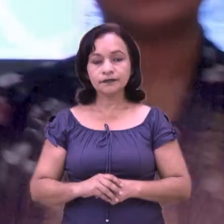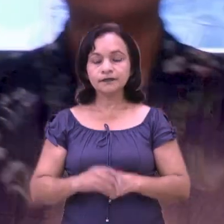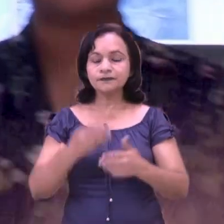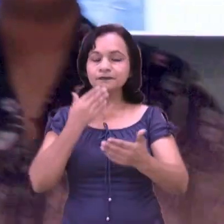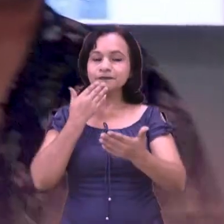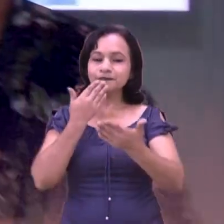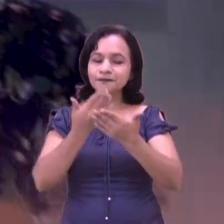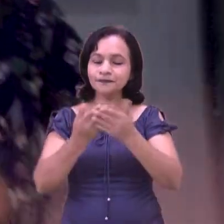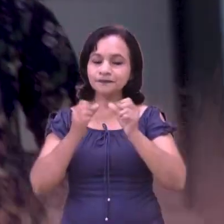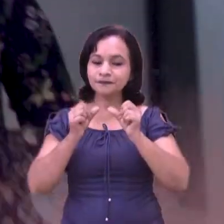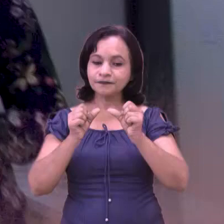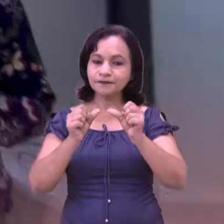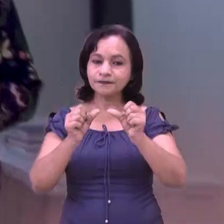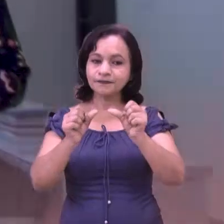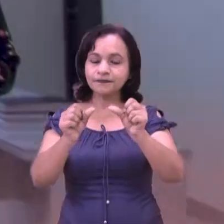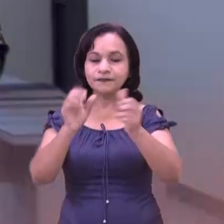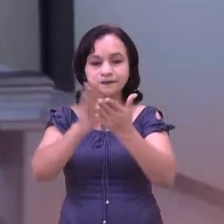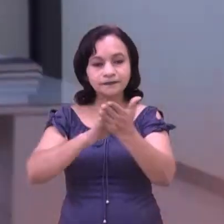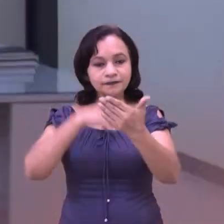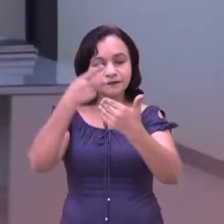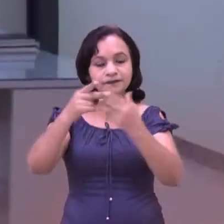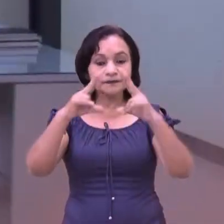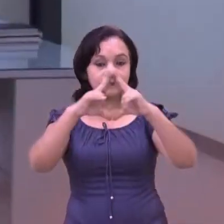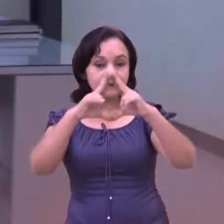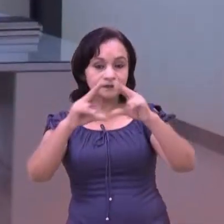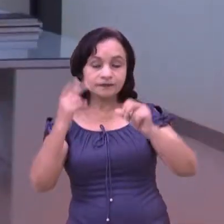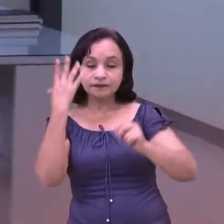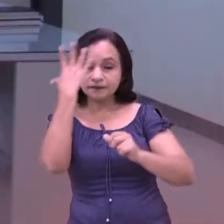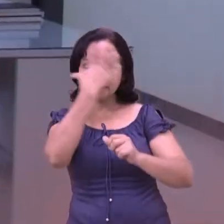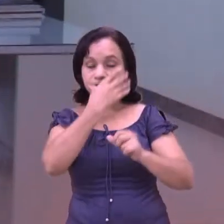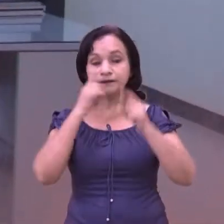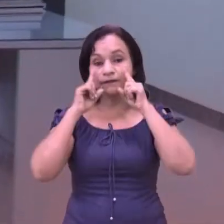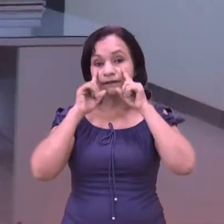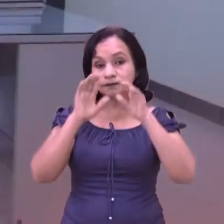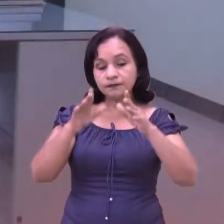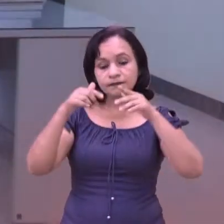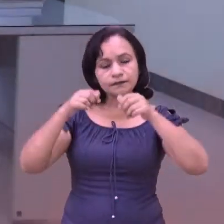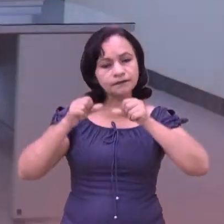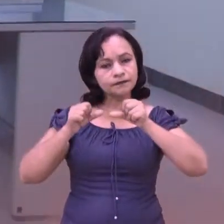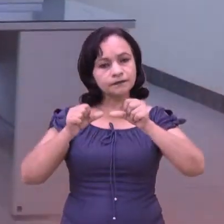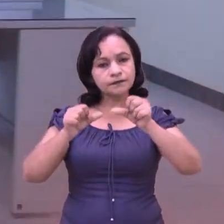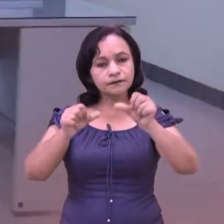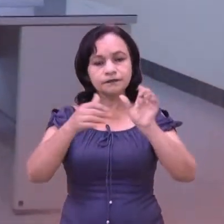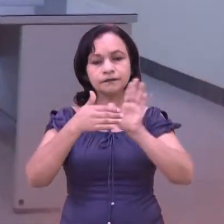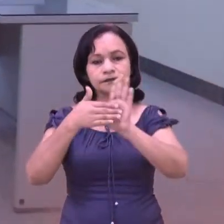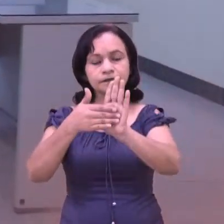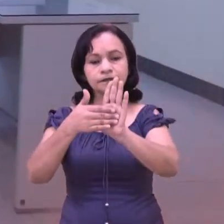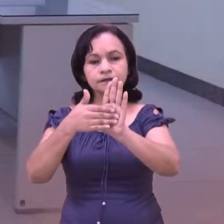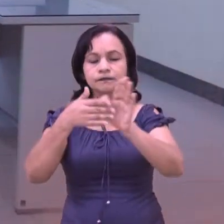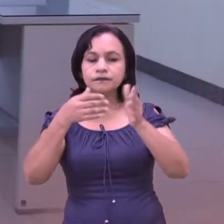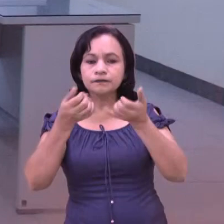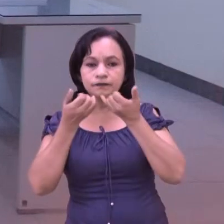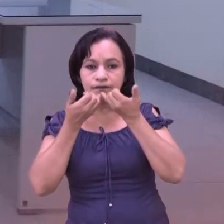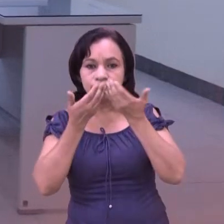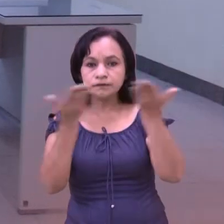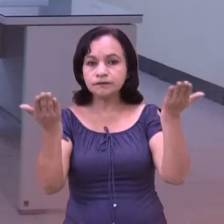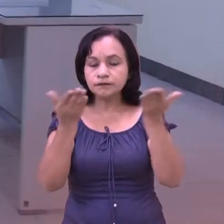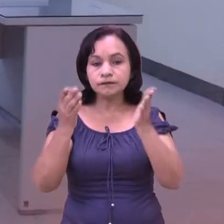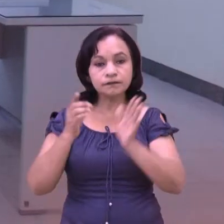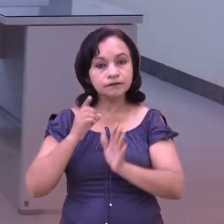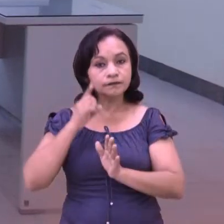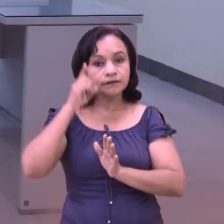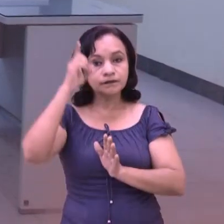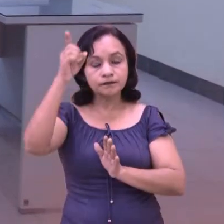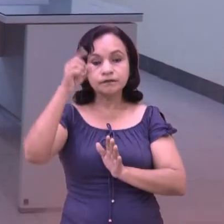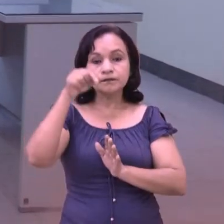Gracias por continuar con nosotros en su programa Nicaragua Linda y Segura. A continuación le presentaremos un reporte acerca de los avances